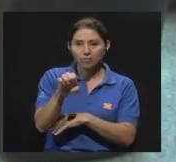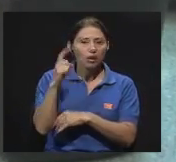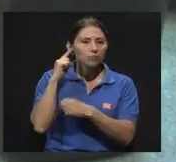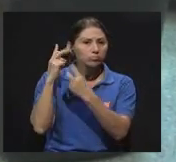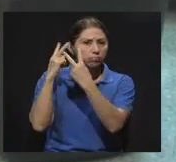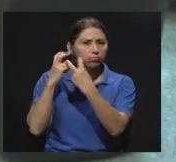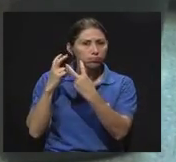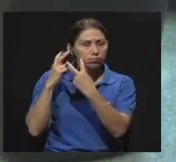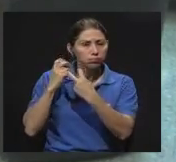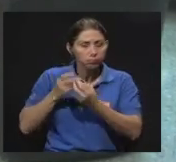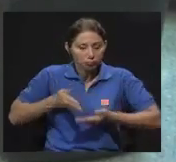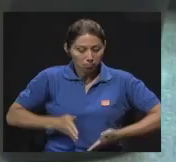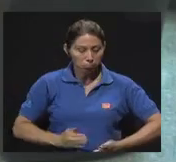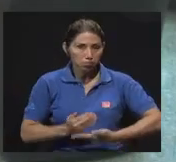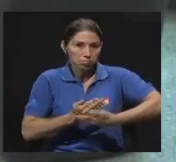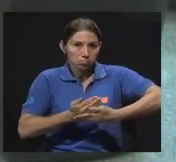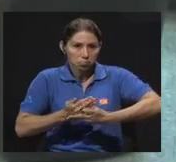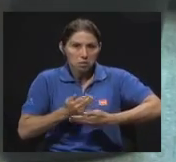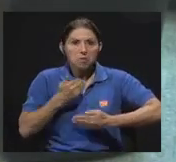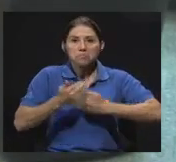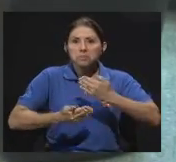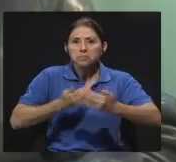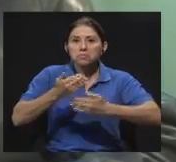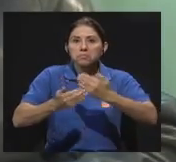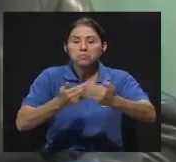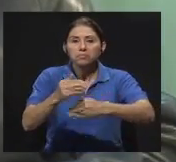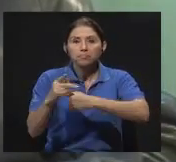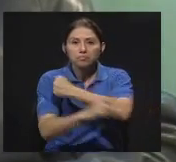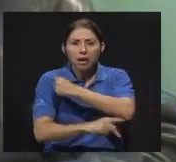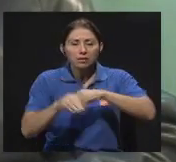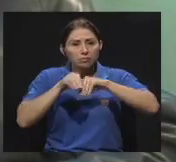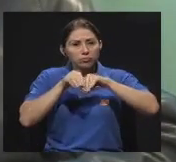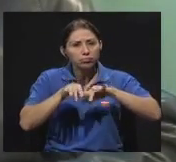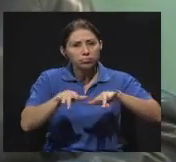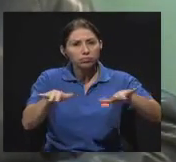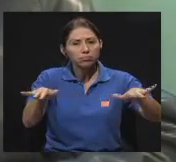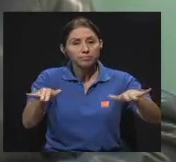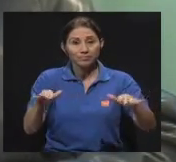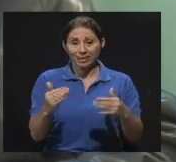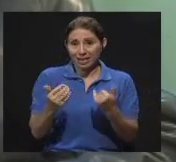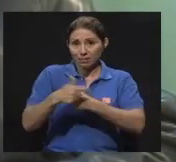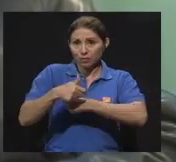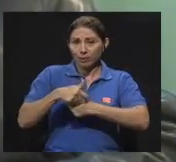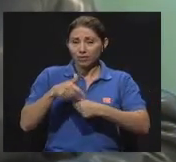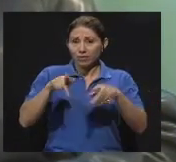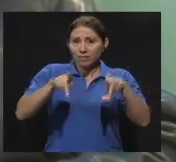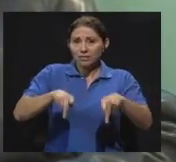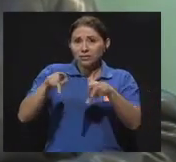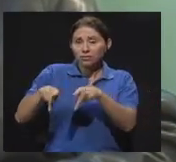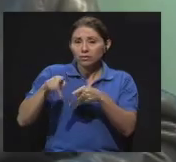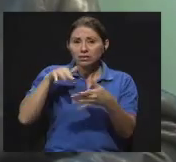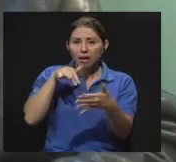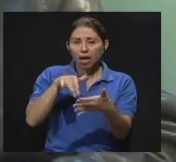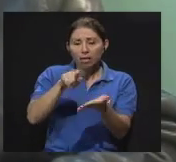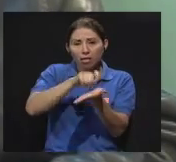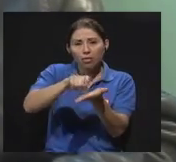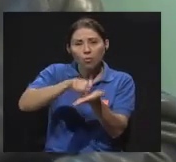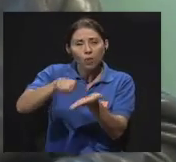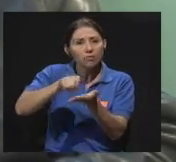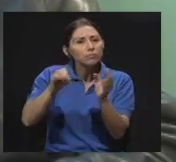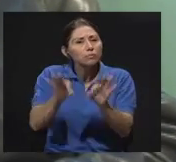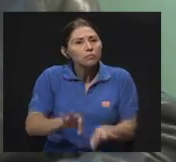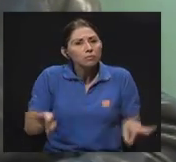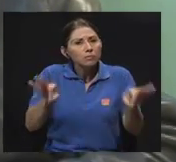a poco se va a ir implementando en todo el país. A nivel escolar es importantísimo porque prácticamente